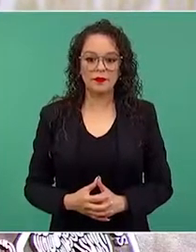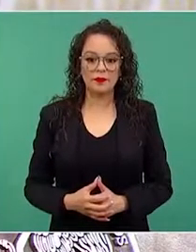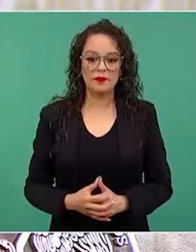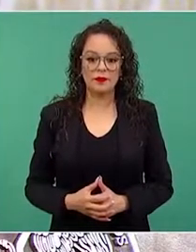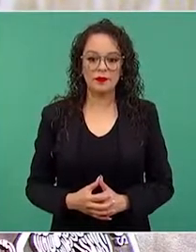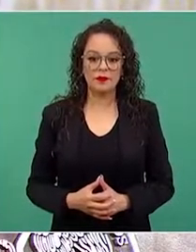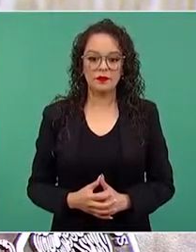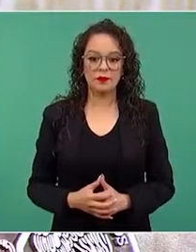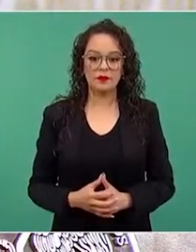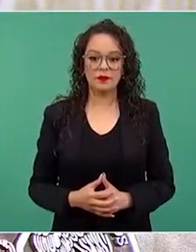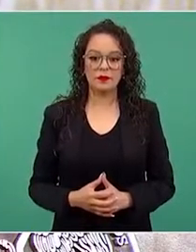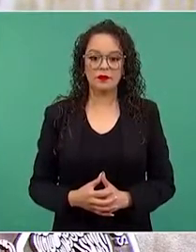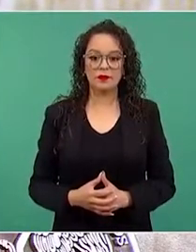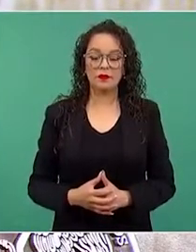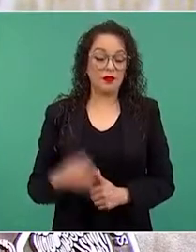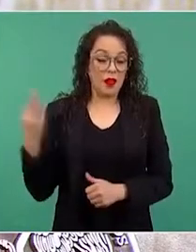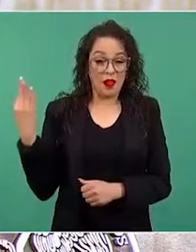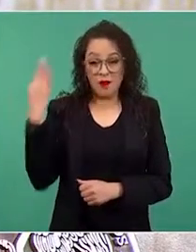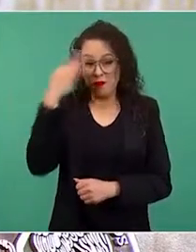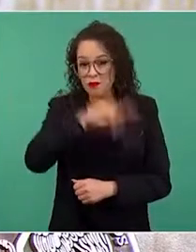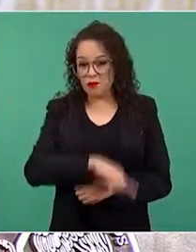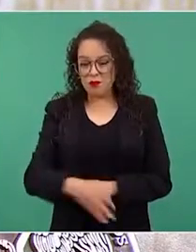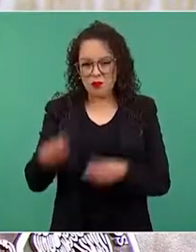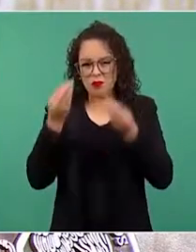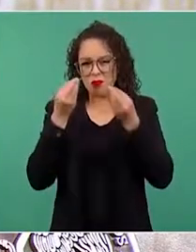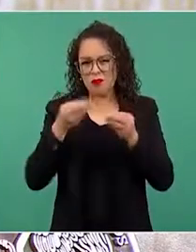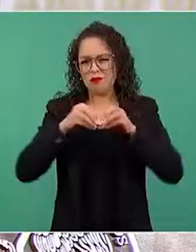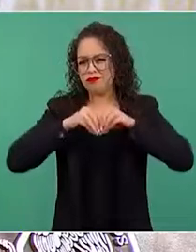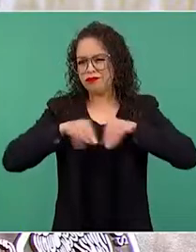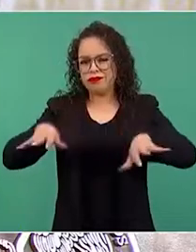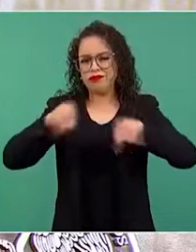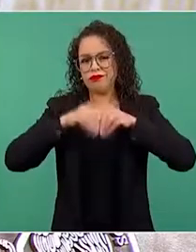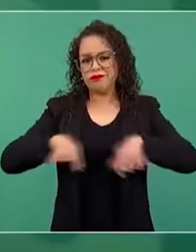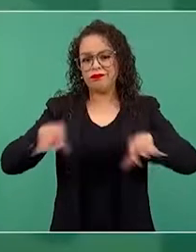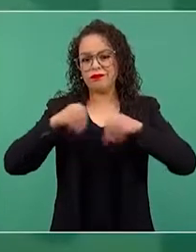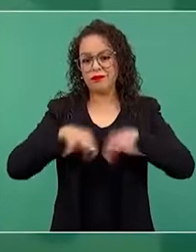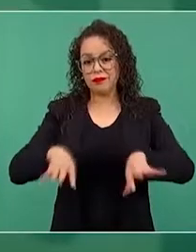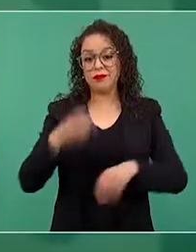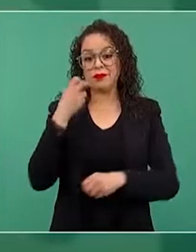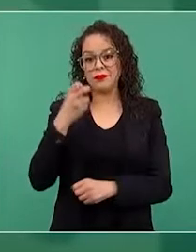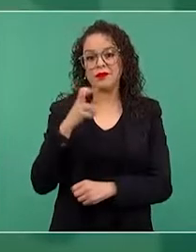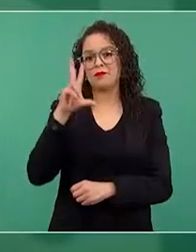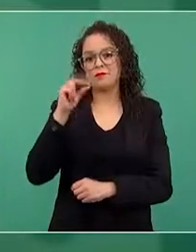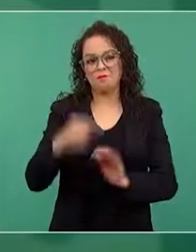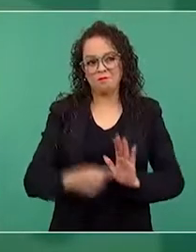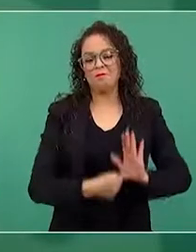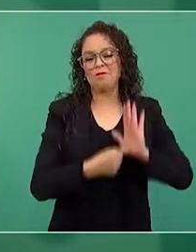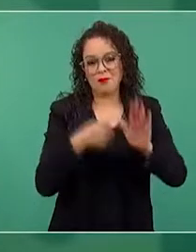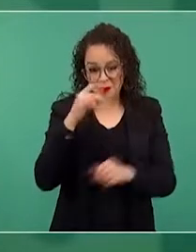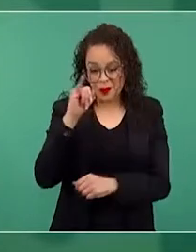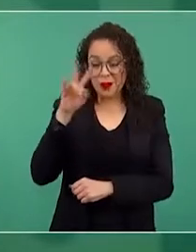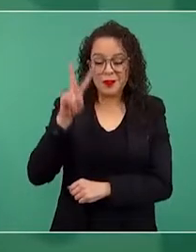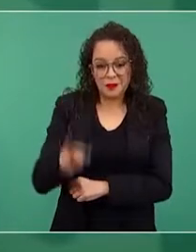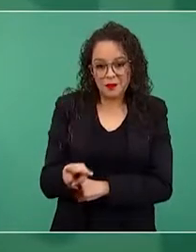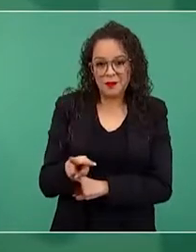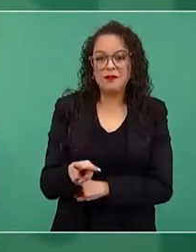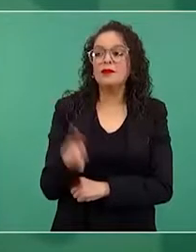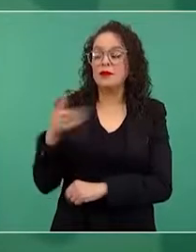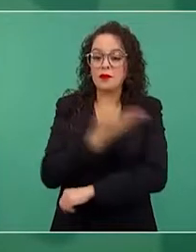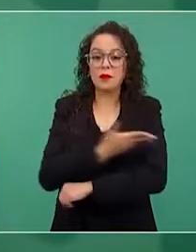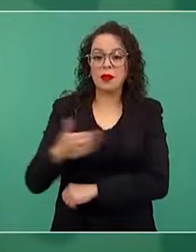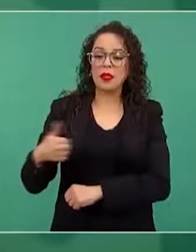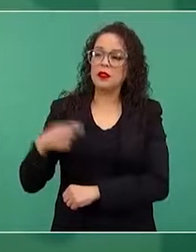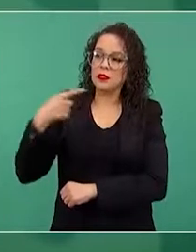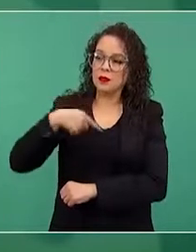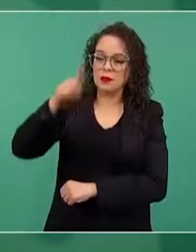porque es una falsedad que ha circulado mucho, no la pondríamos. Con motivo de la gira del presidente por la Ciudad de